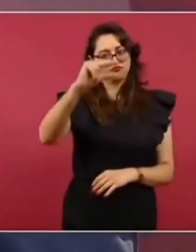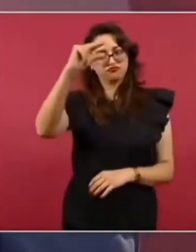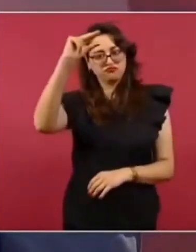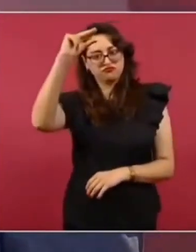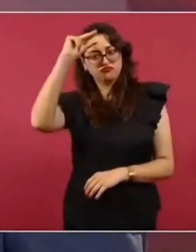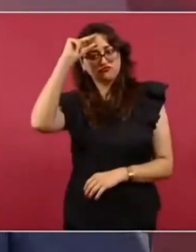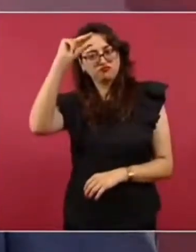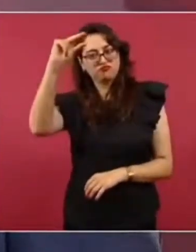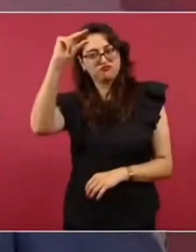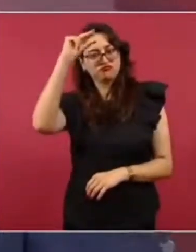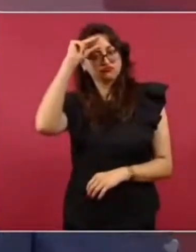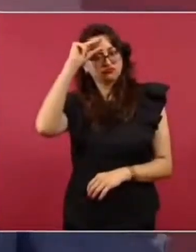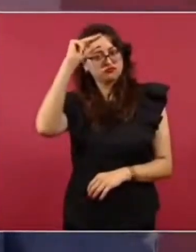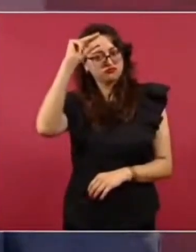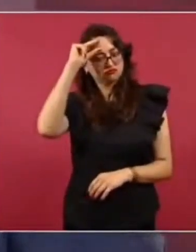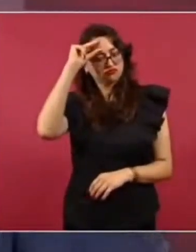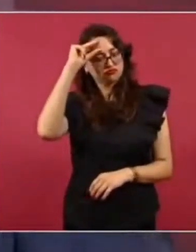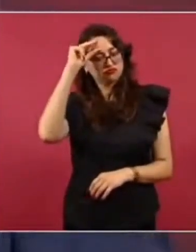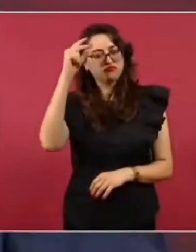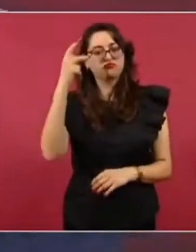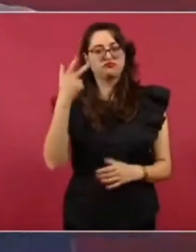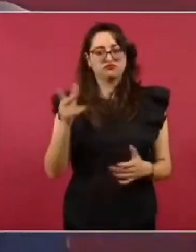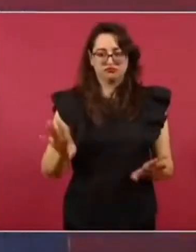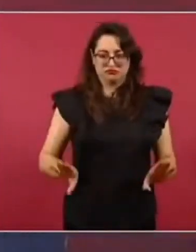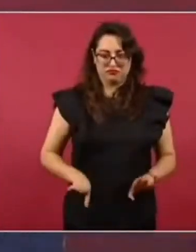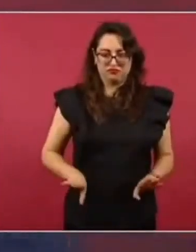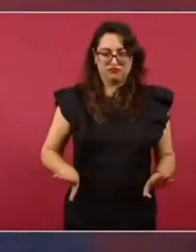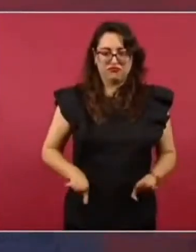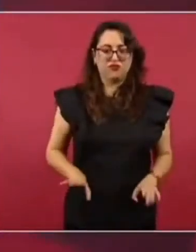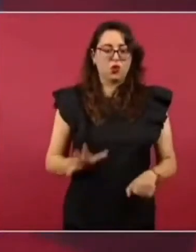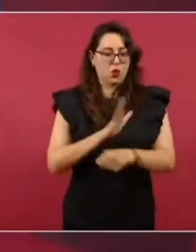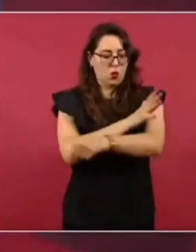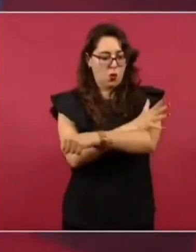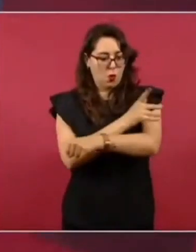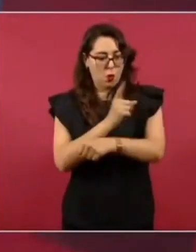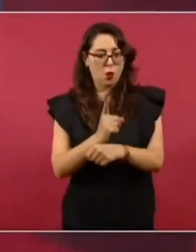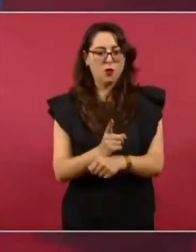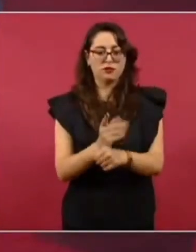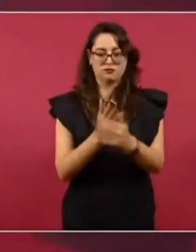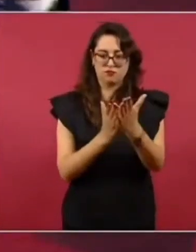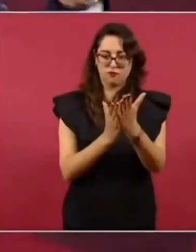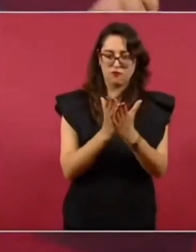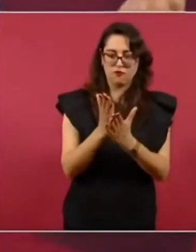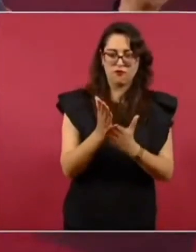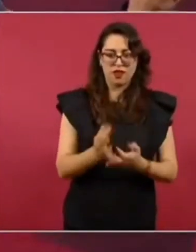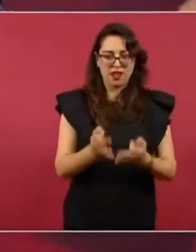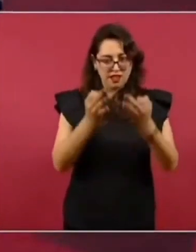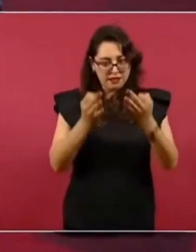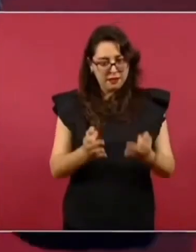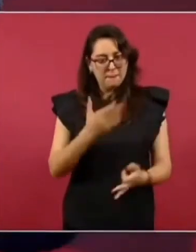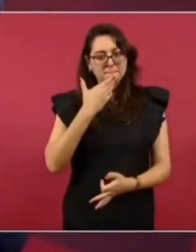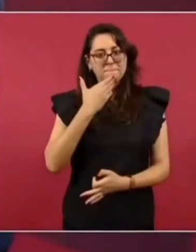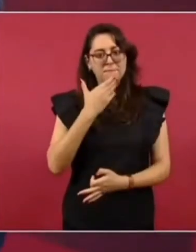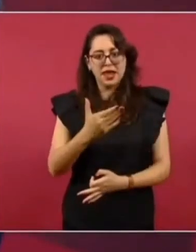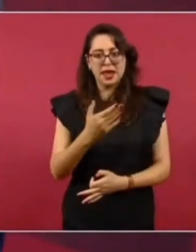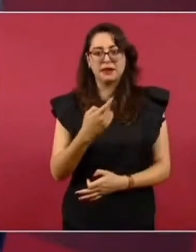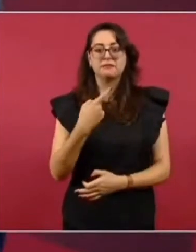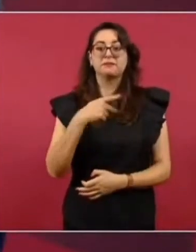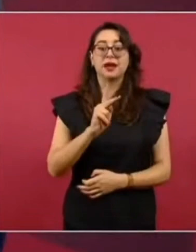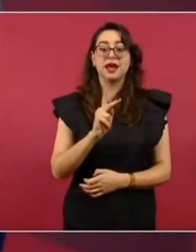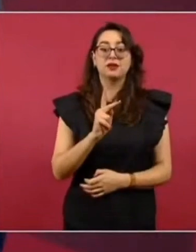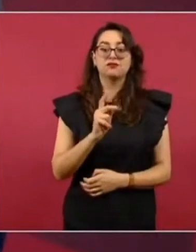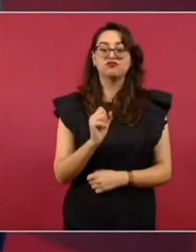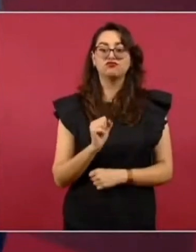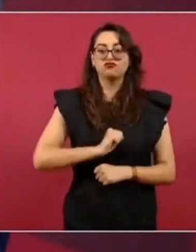pero íntegros y sin agarraderas además